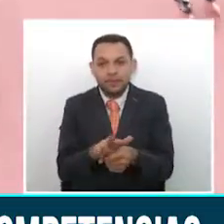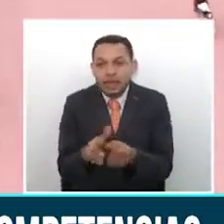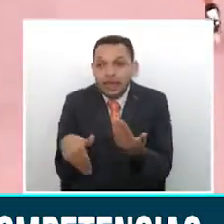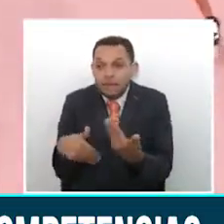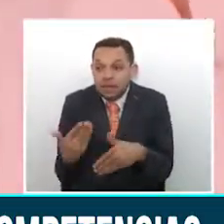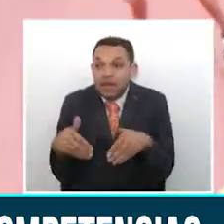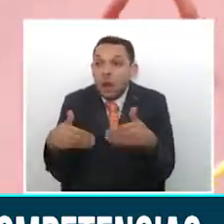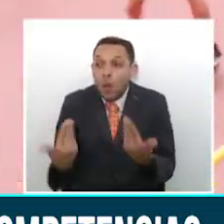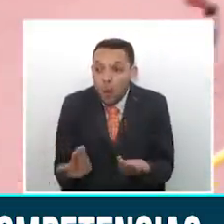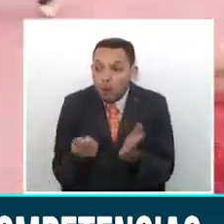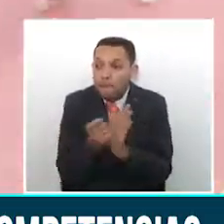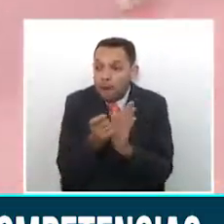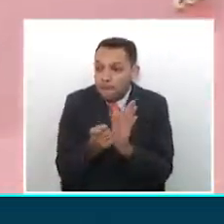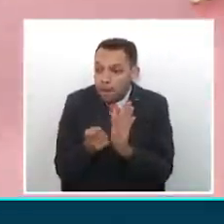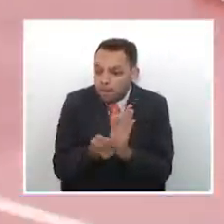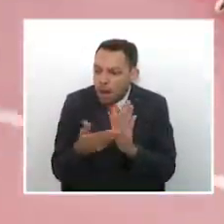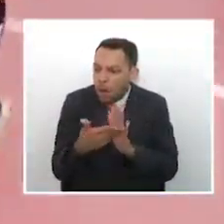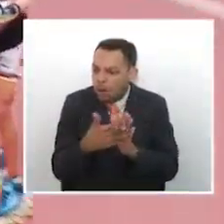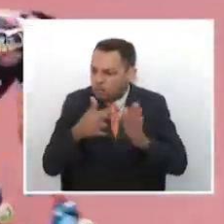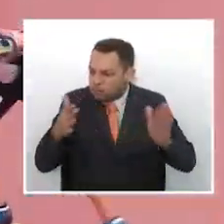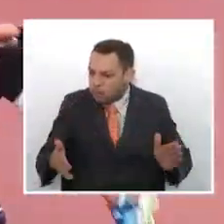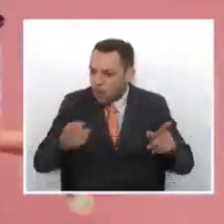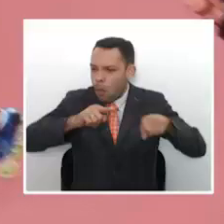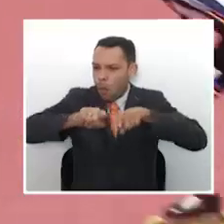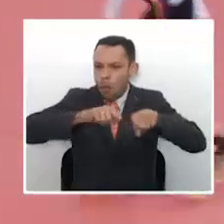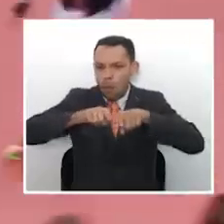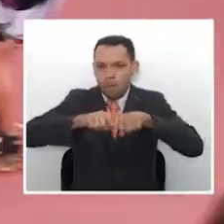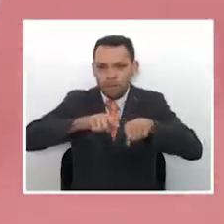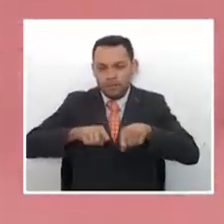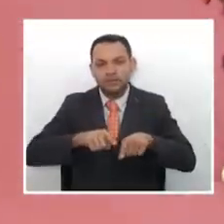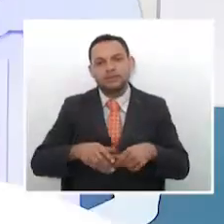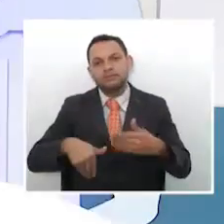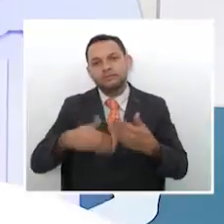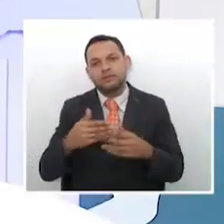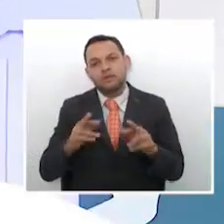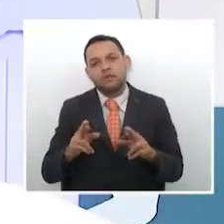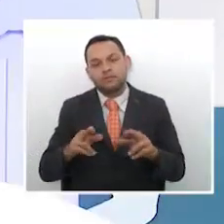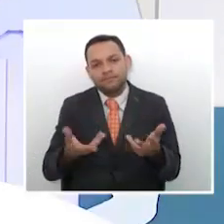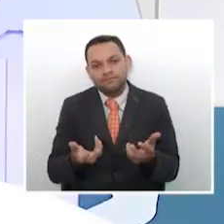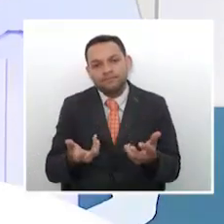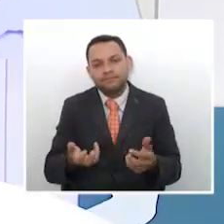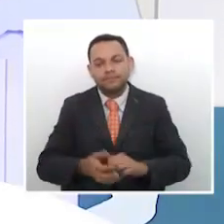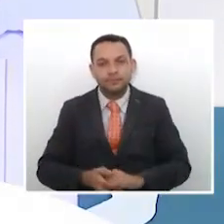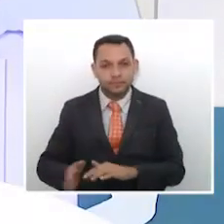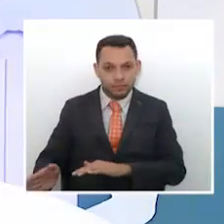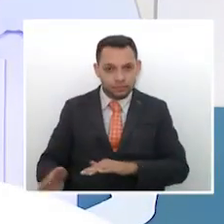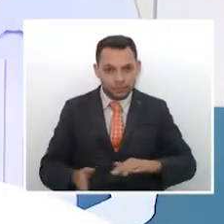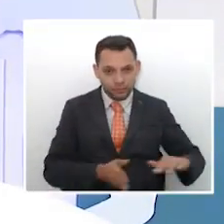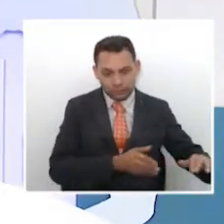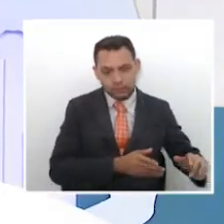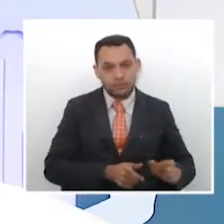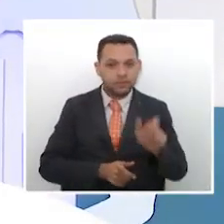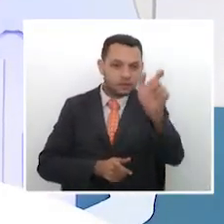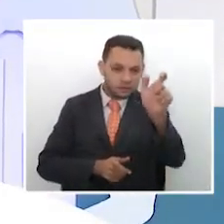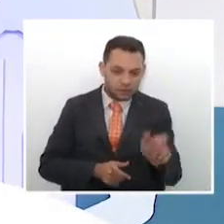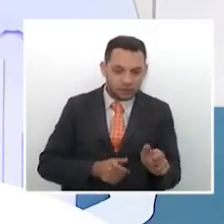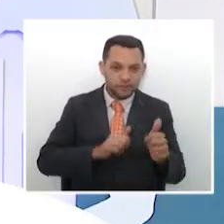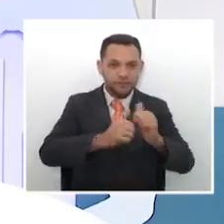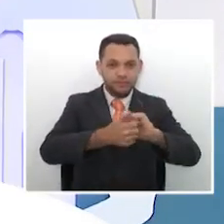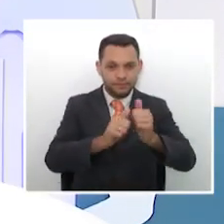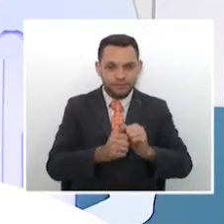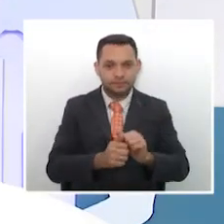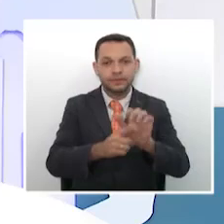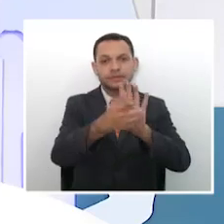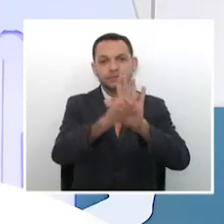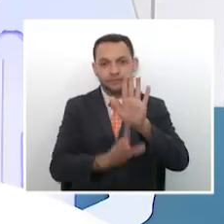protocolos para el comienzo de competencias de este deporte. En relación con los deportistas caldenses hay un listado de